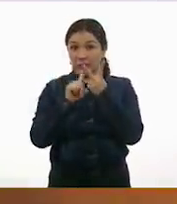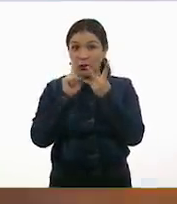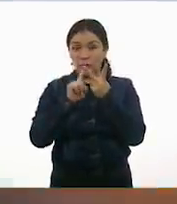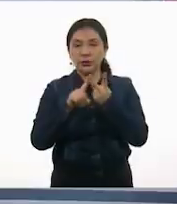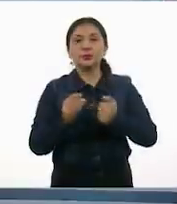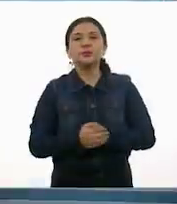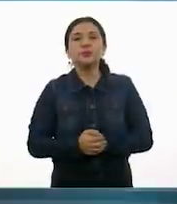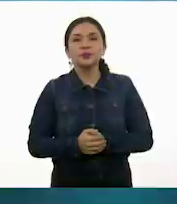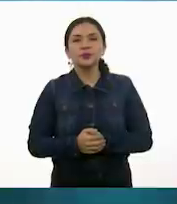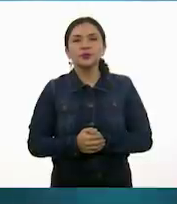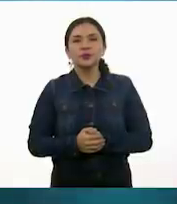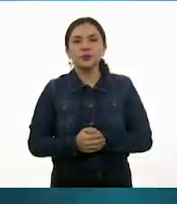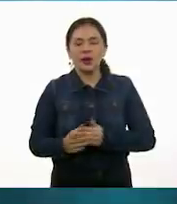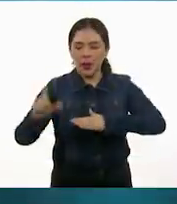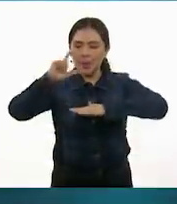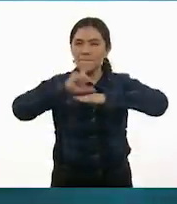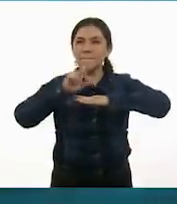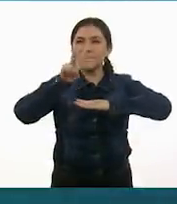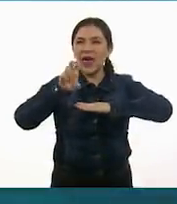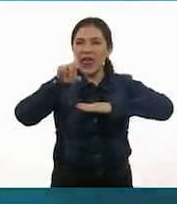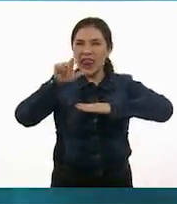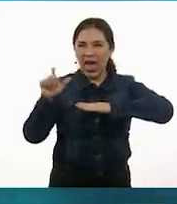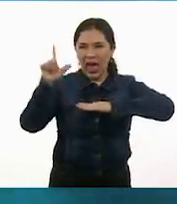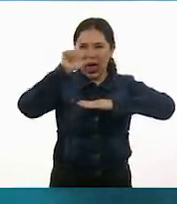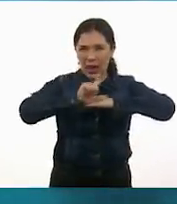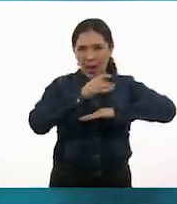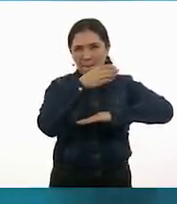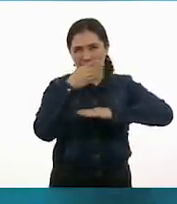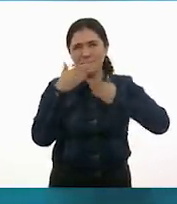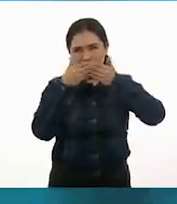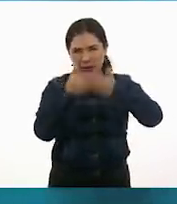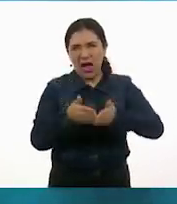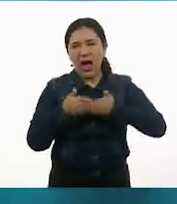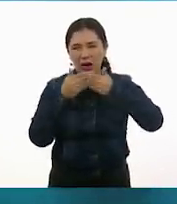¿Los barcos se